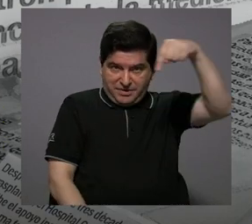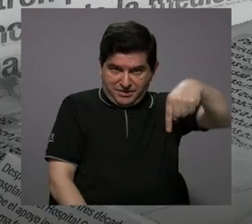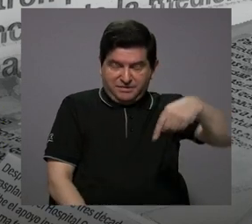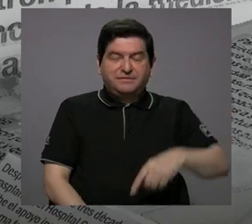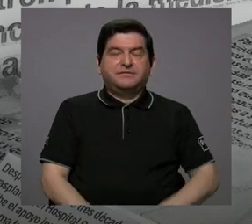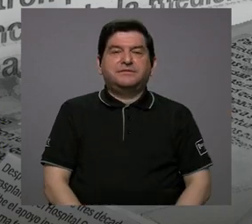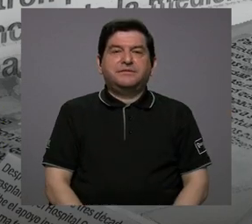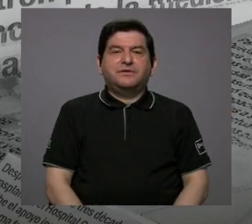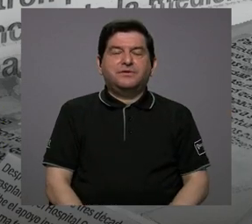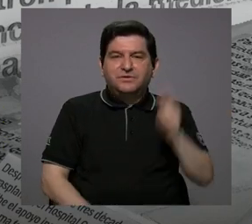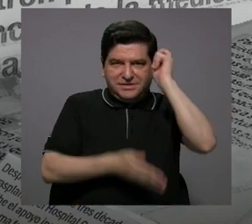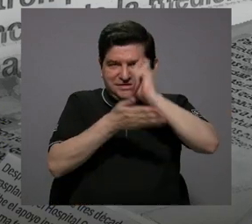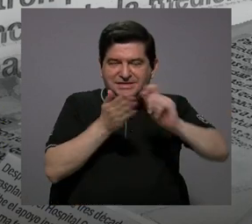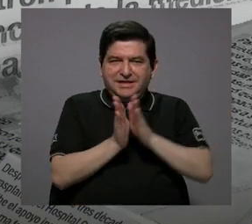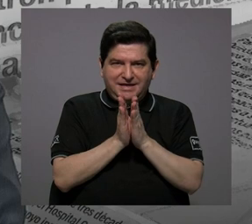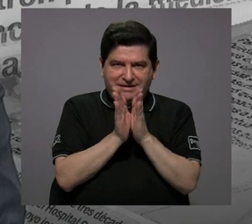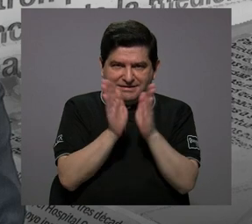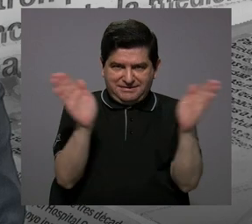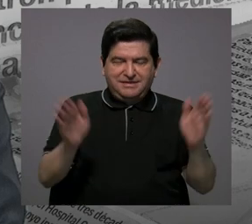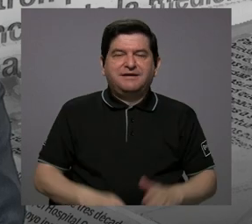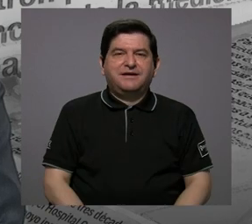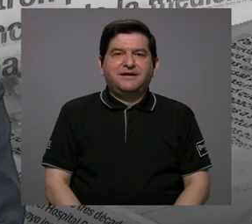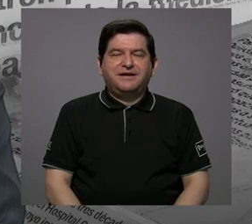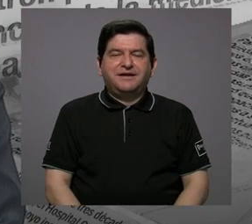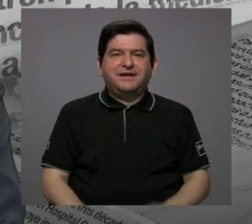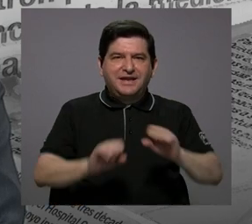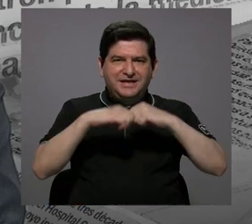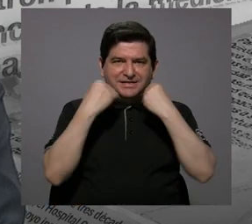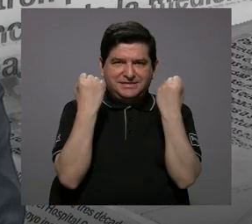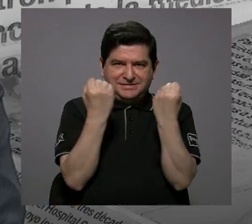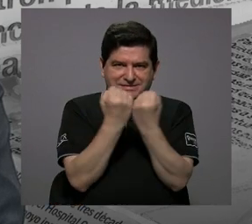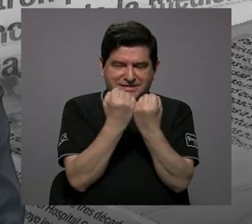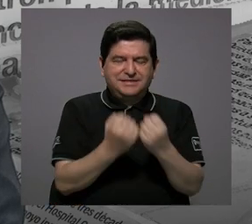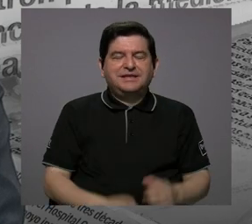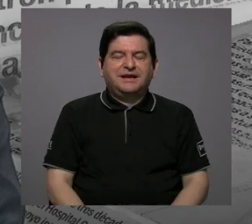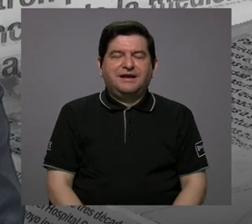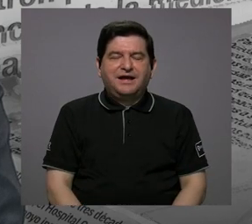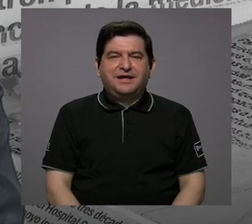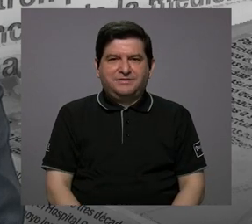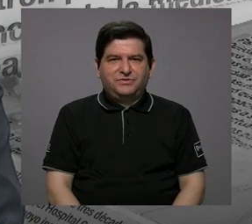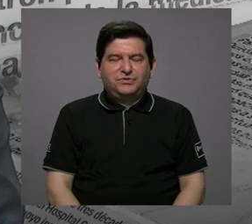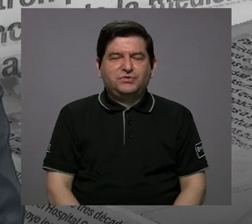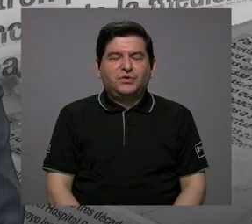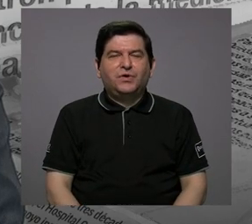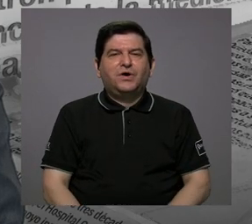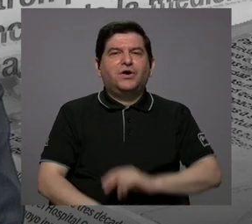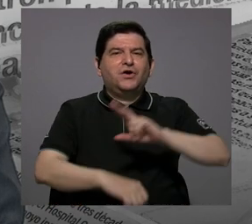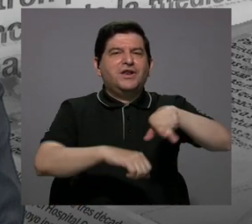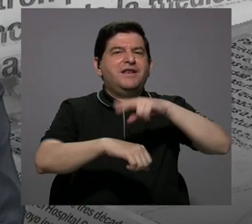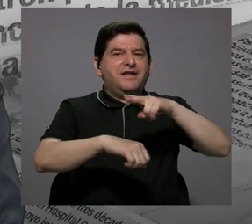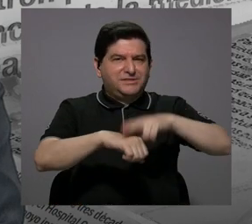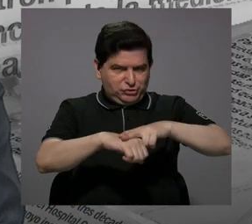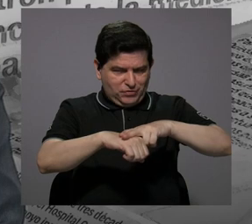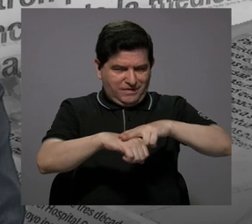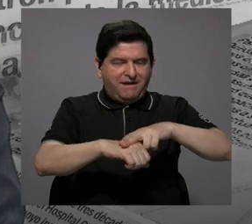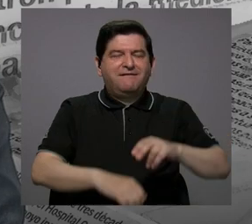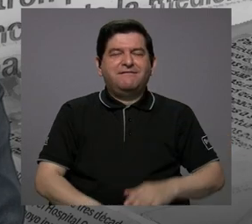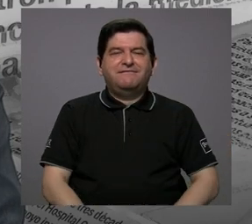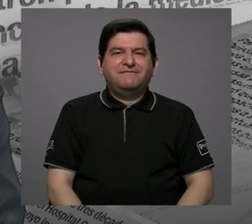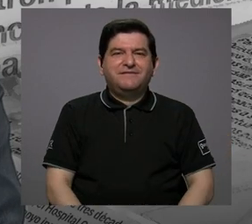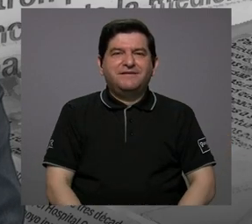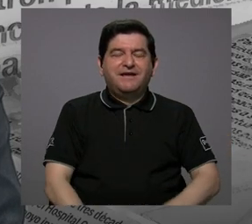al Secretario General del Sinaes y Afines, es el Sindicato Nacional